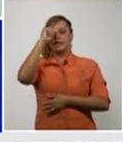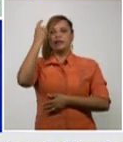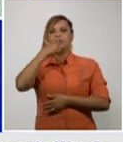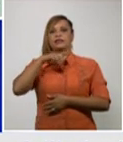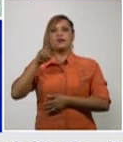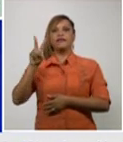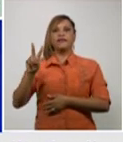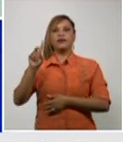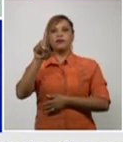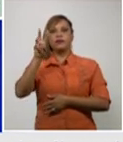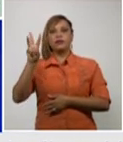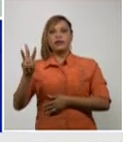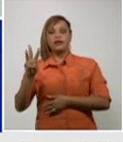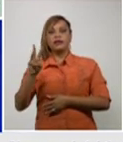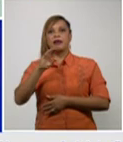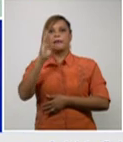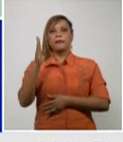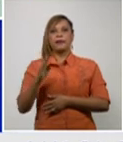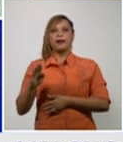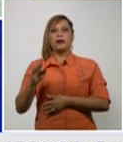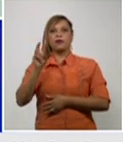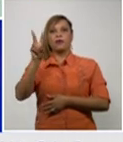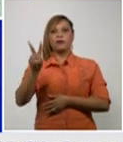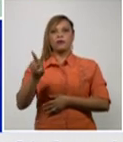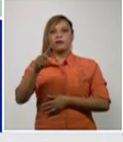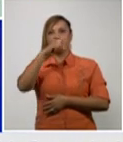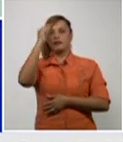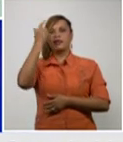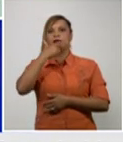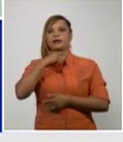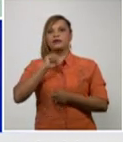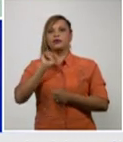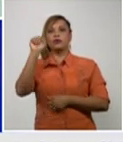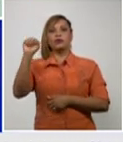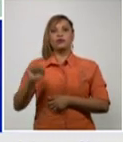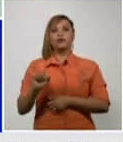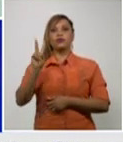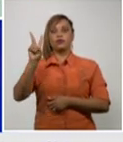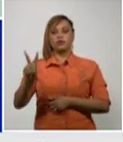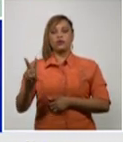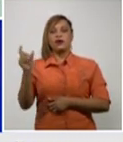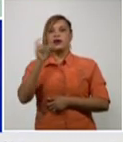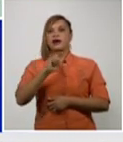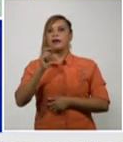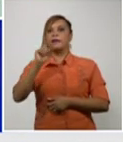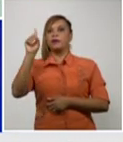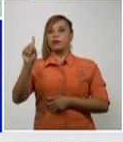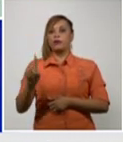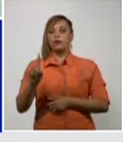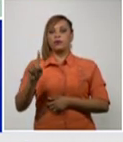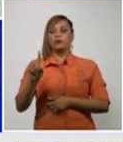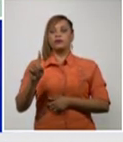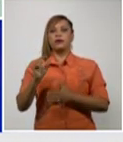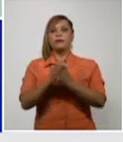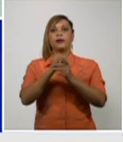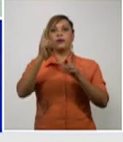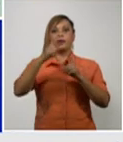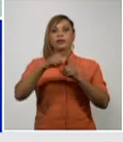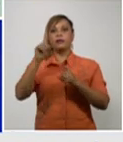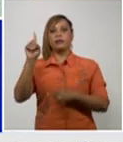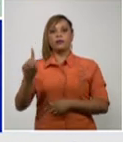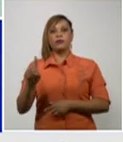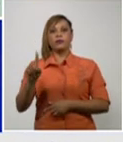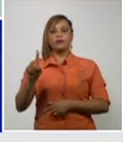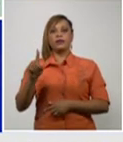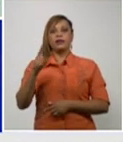13 Baracoa San Antonio del Sur con dos cada uno y Caimanera Manuel Tames y